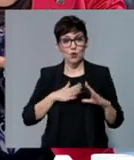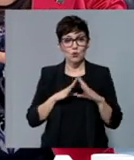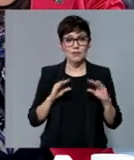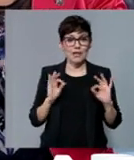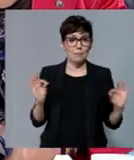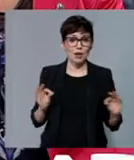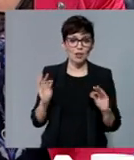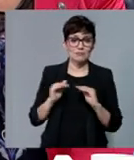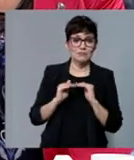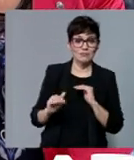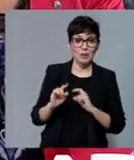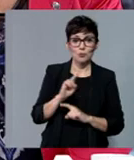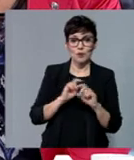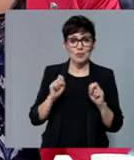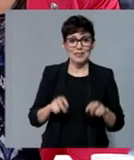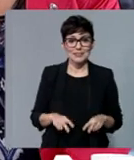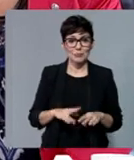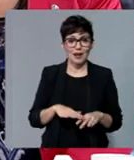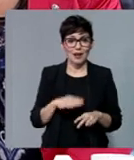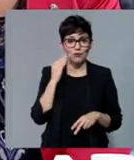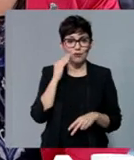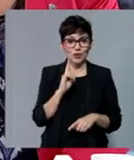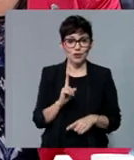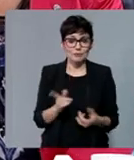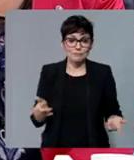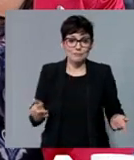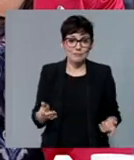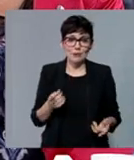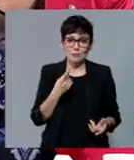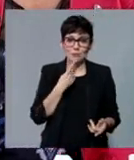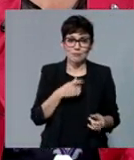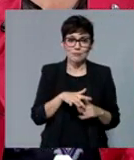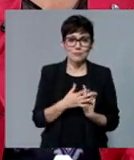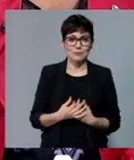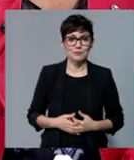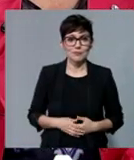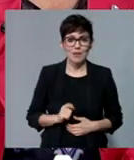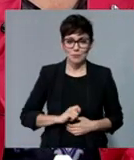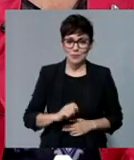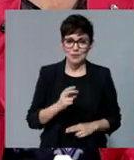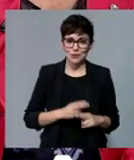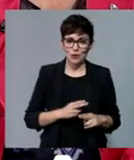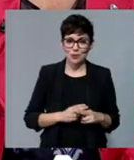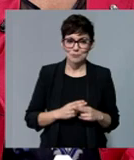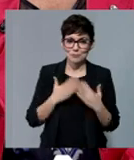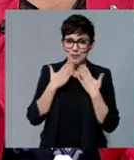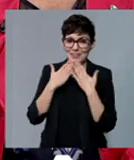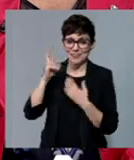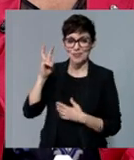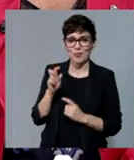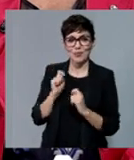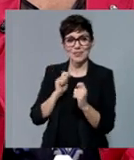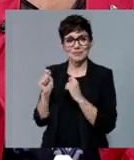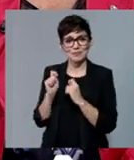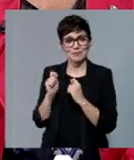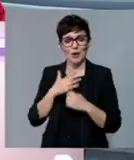así y así no tendremos problemas de climatización porque la cuestión es complicada. Nos esperan meses duros. Beatriz y Miguel, gracias por acompañarnos esta mañana. Un placer.